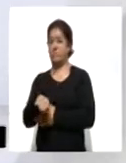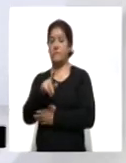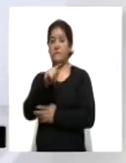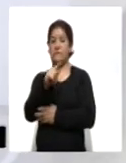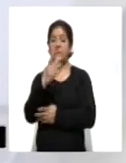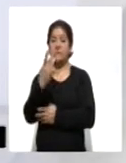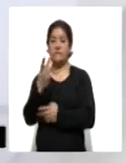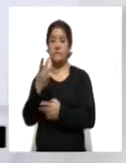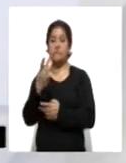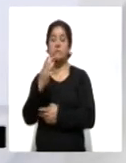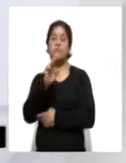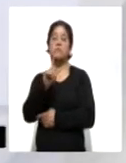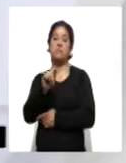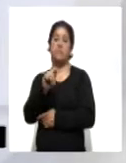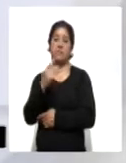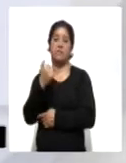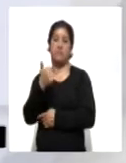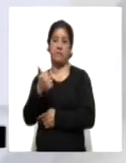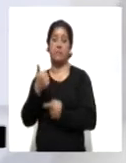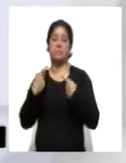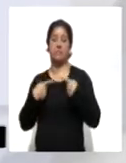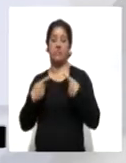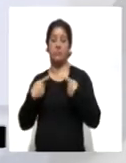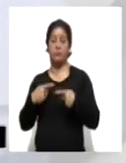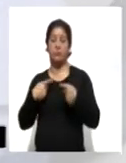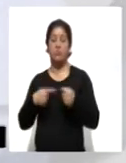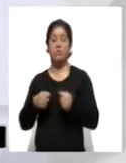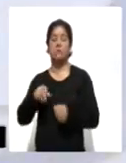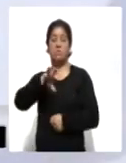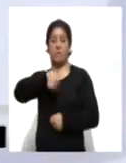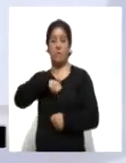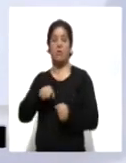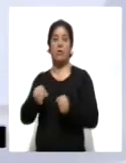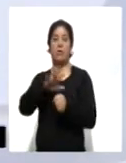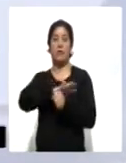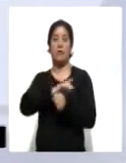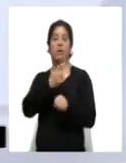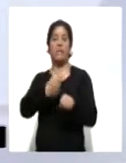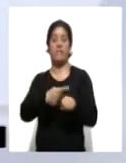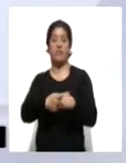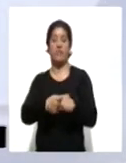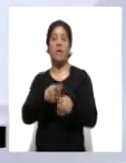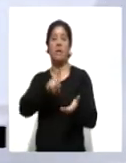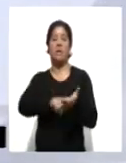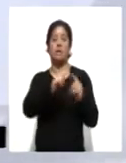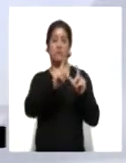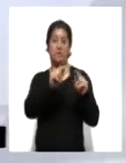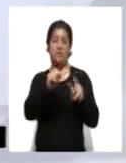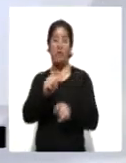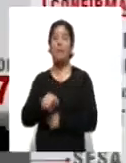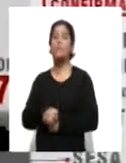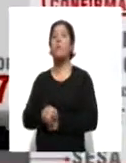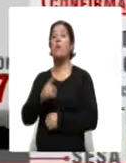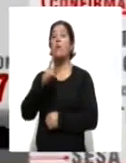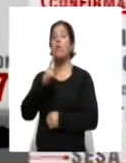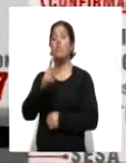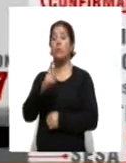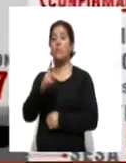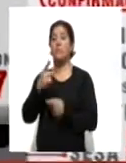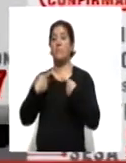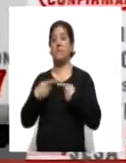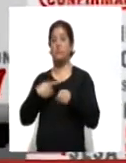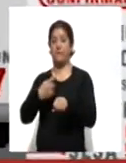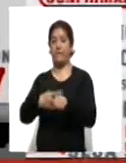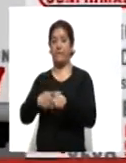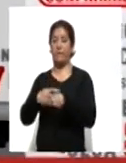y 76 casos positivos de COVID-19 de Tlaxcaltecas identificados en el Estado y uno en otra entidad. De esta